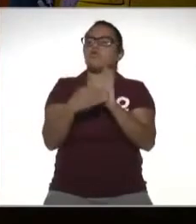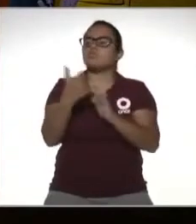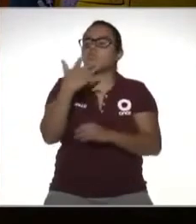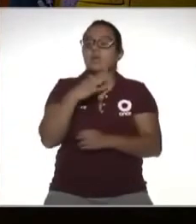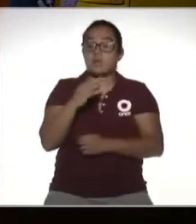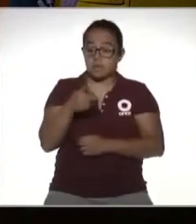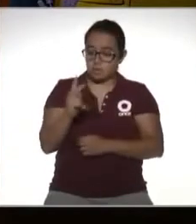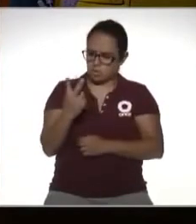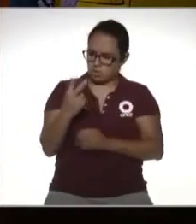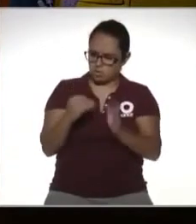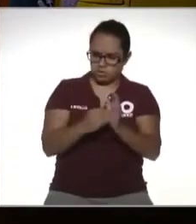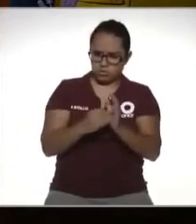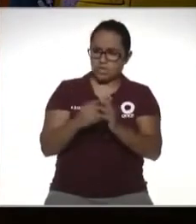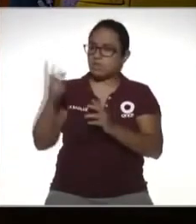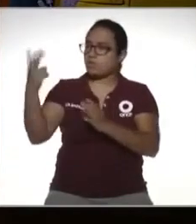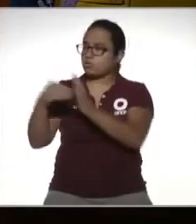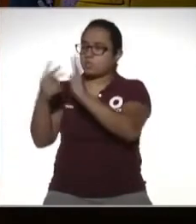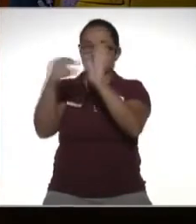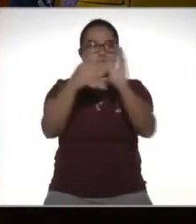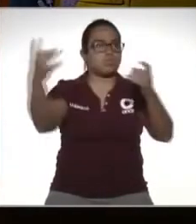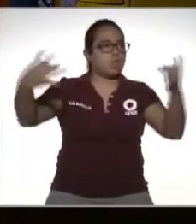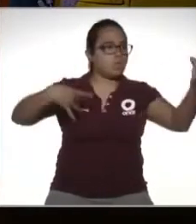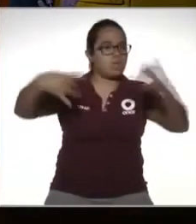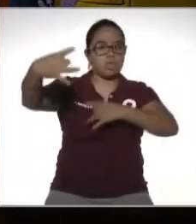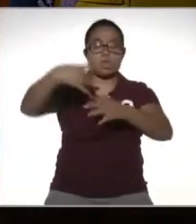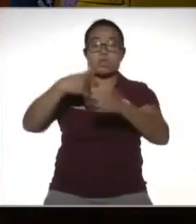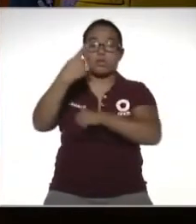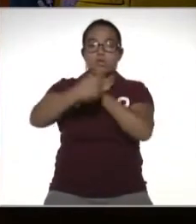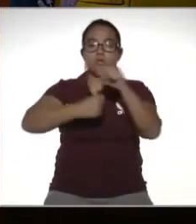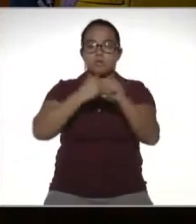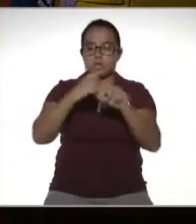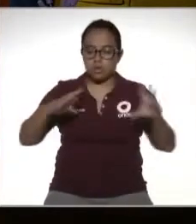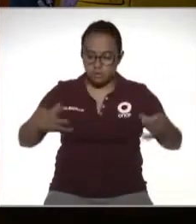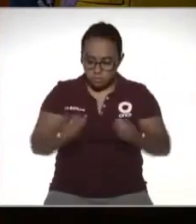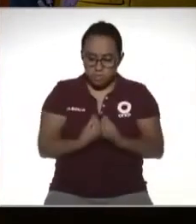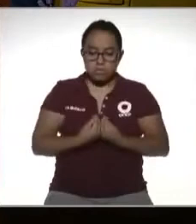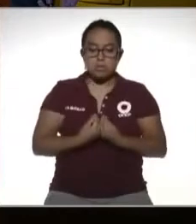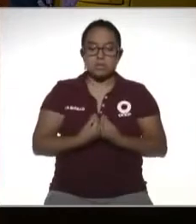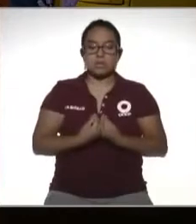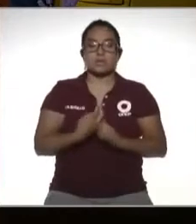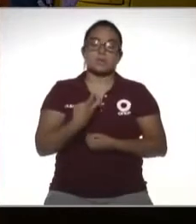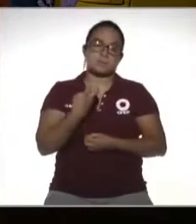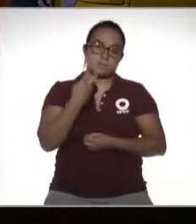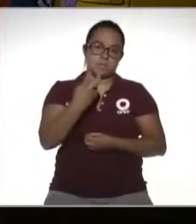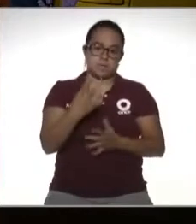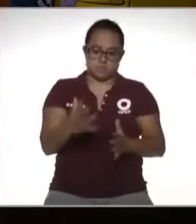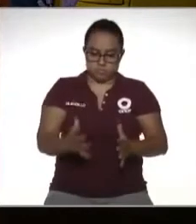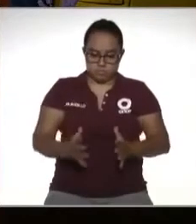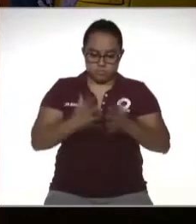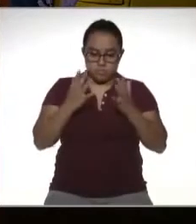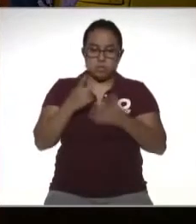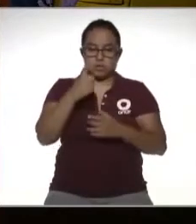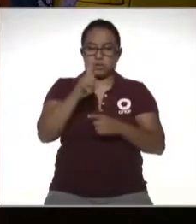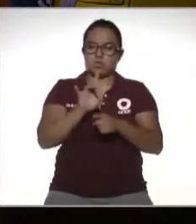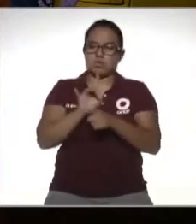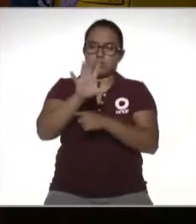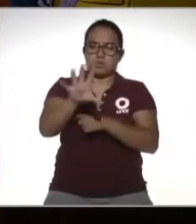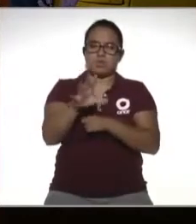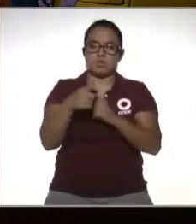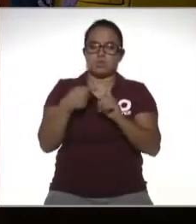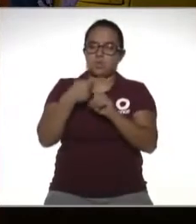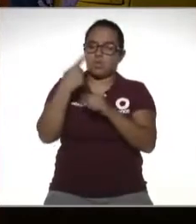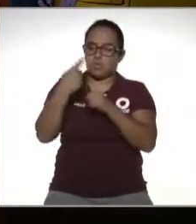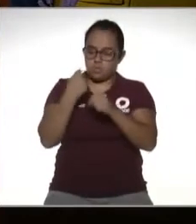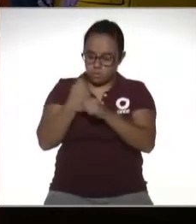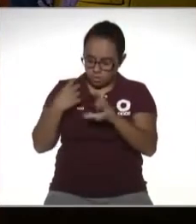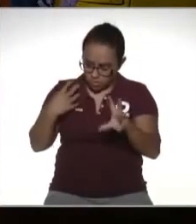sí pero dos mil pesos de aquí dos mil pesos de allá veinte mil de aquí quince mil de y en el año ya se me juntaron y a veces a donde sorprende haces tus depósitos la suma